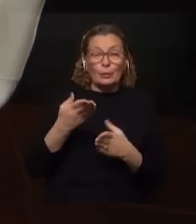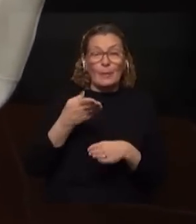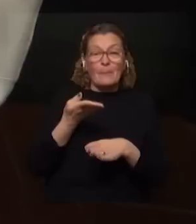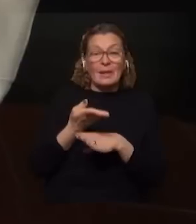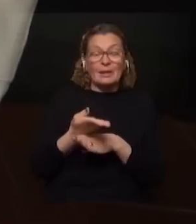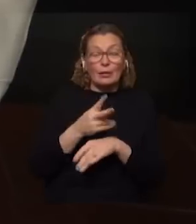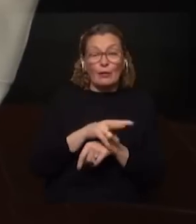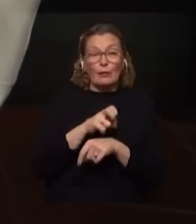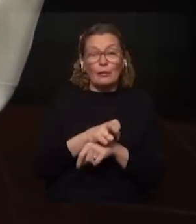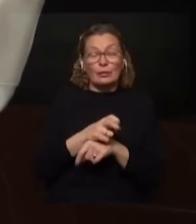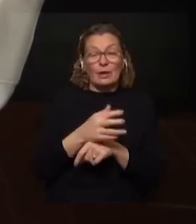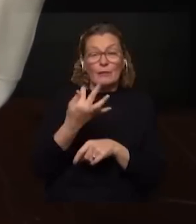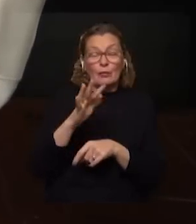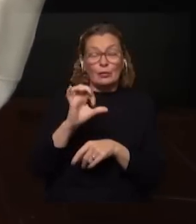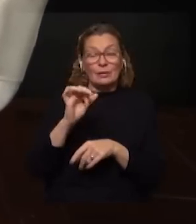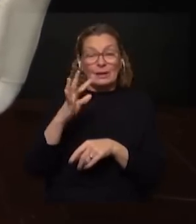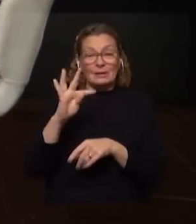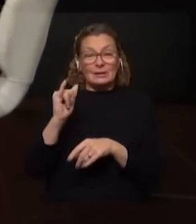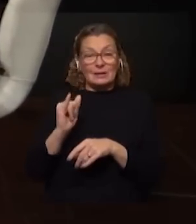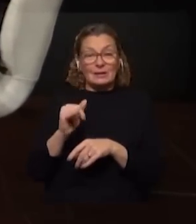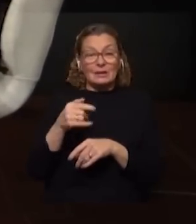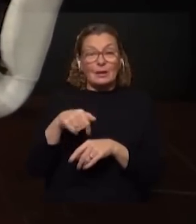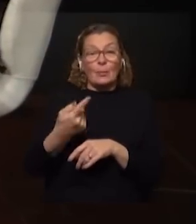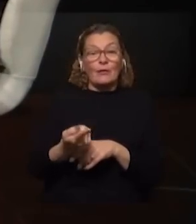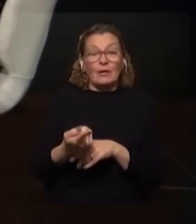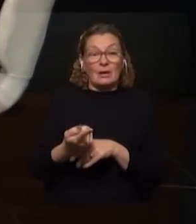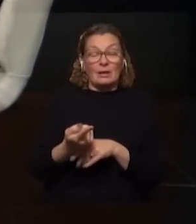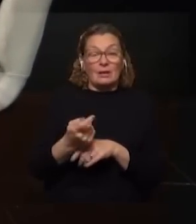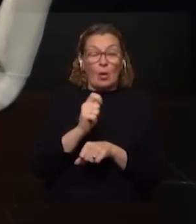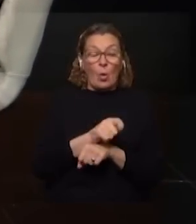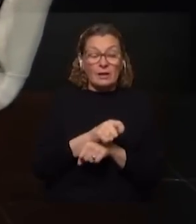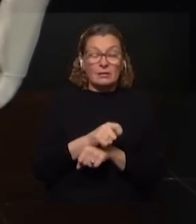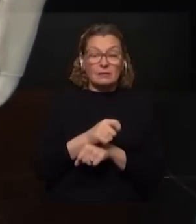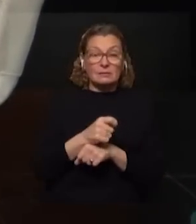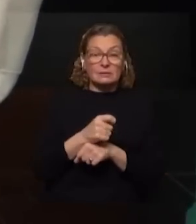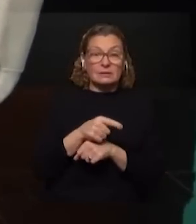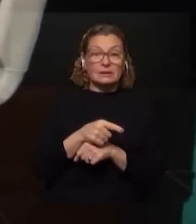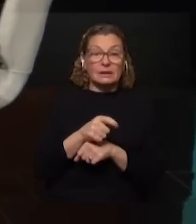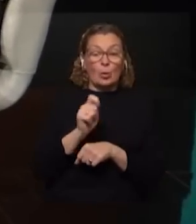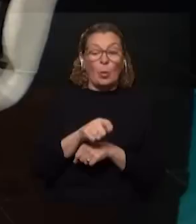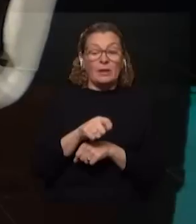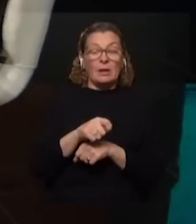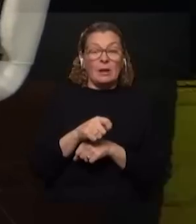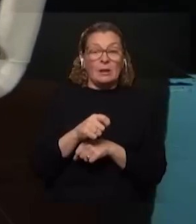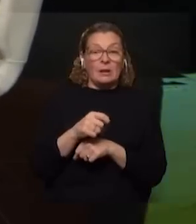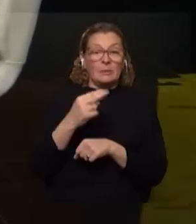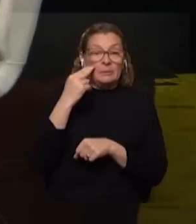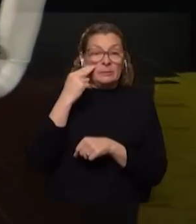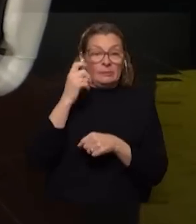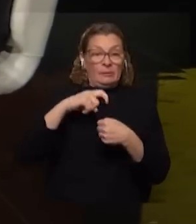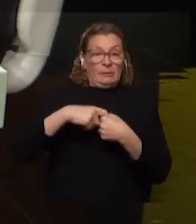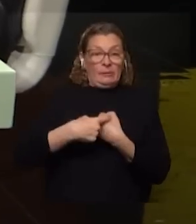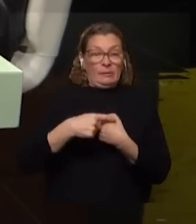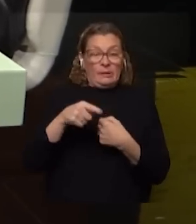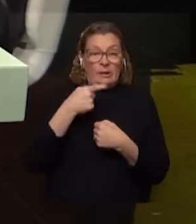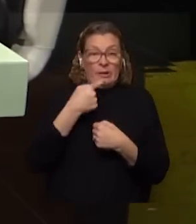de la fiscal Fossati y de la audiencia que se viene y de esta judicialización de la acción sindical que ustedes han